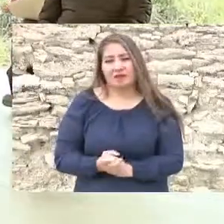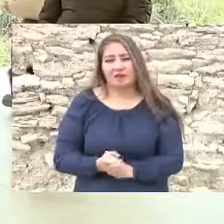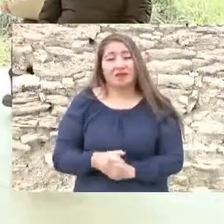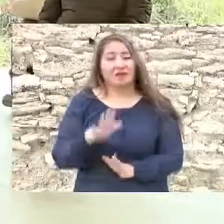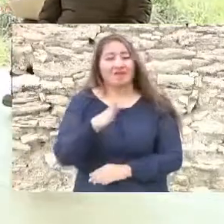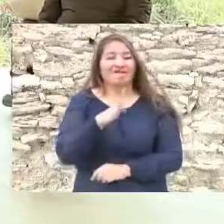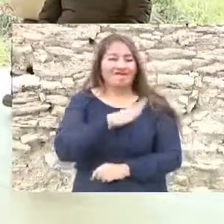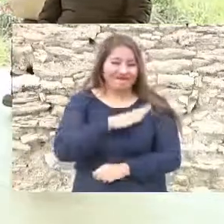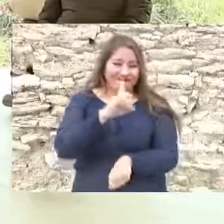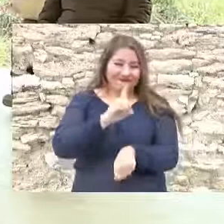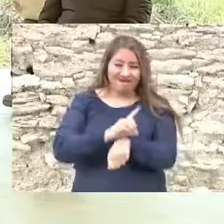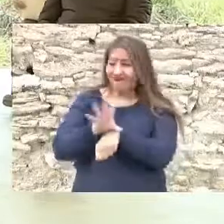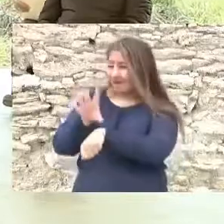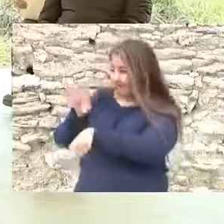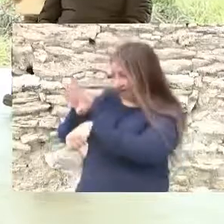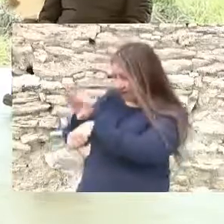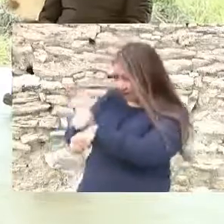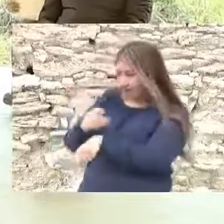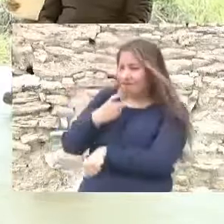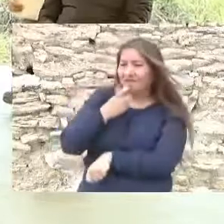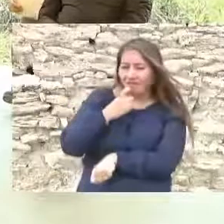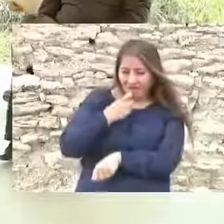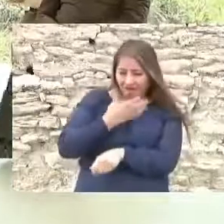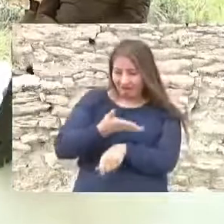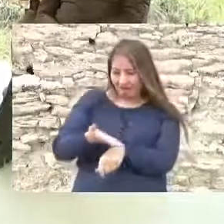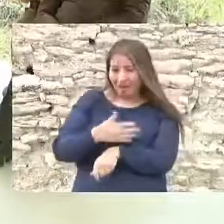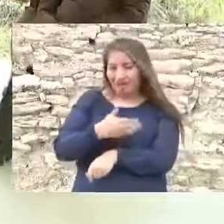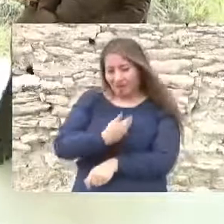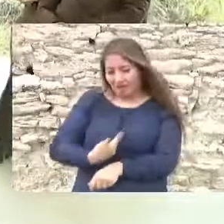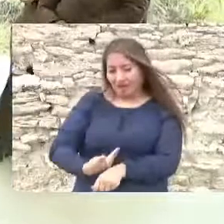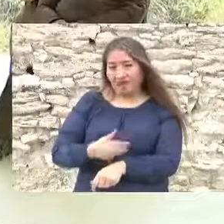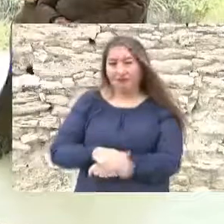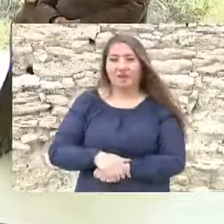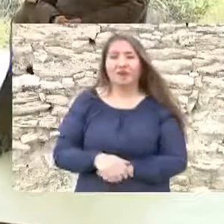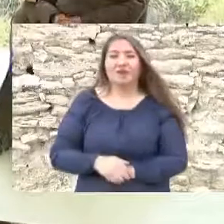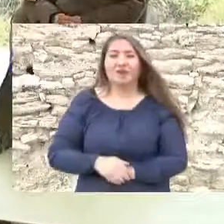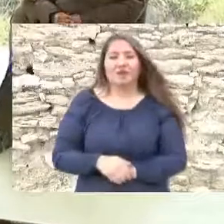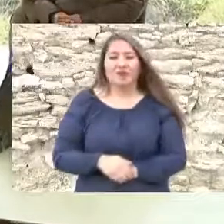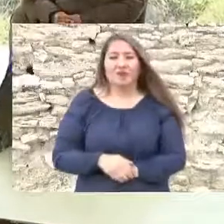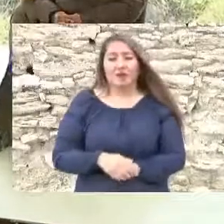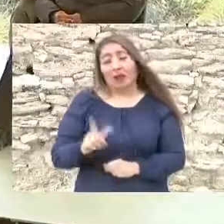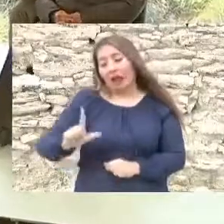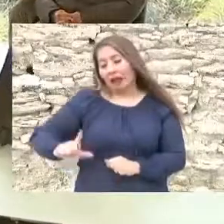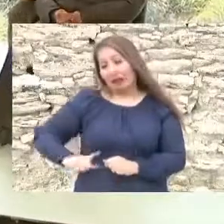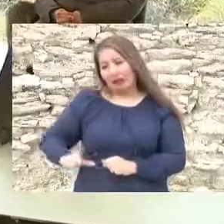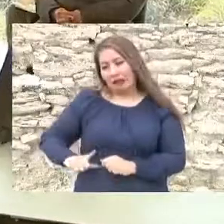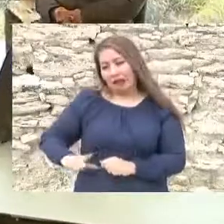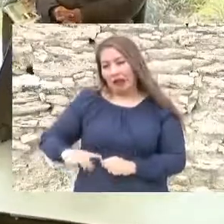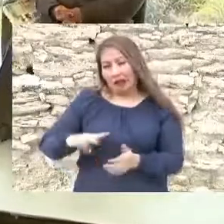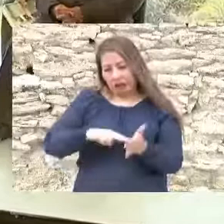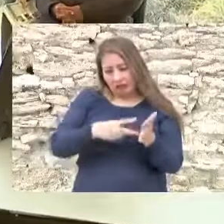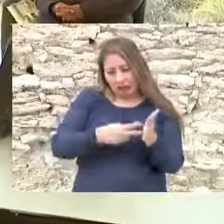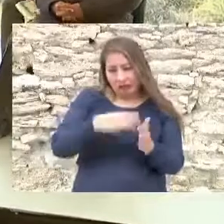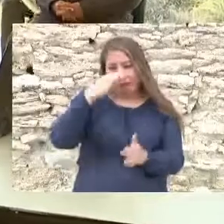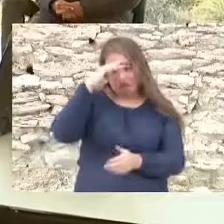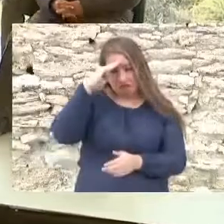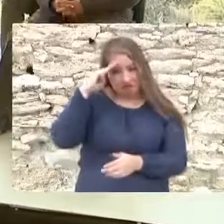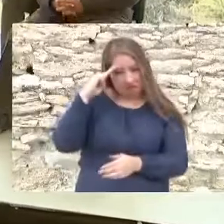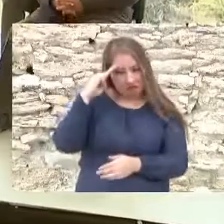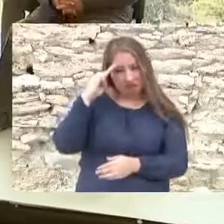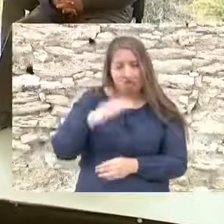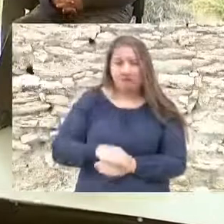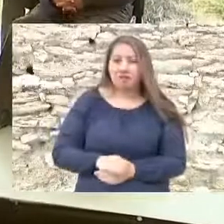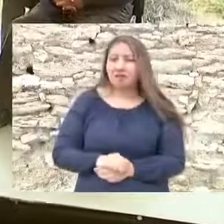Buenos días, con su permiso licenciado Andrés Manuel López Obrador, presidente de México, al gobernador, al ingeniero Miguel Ángel